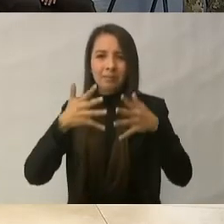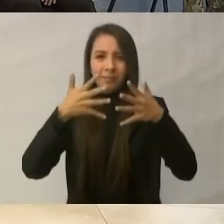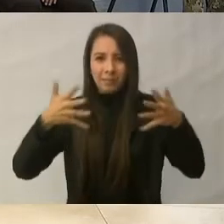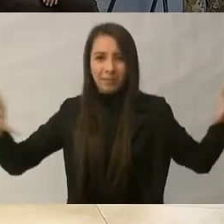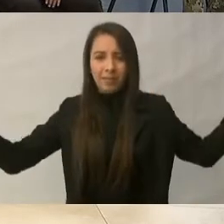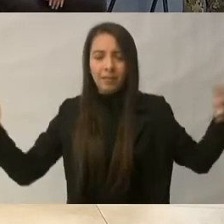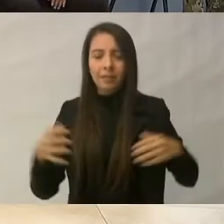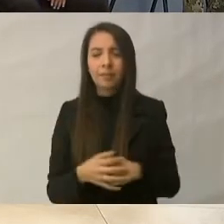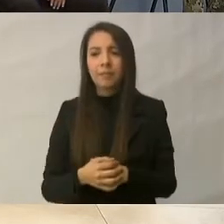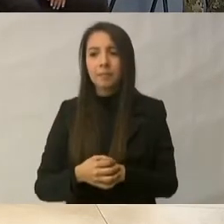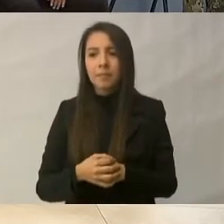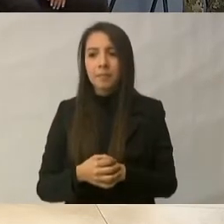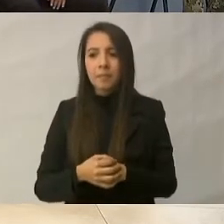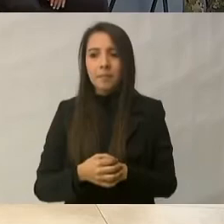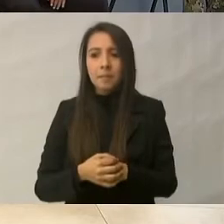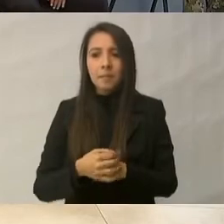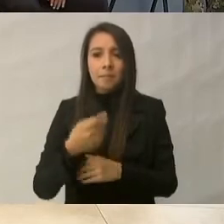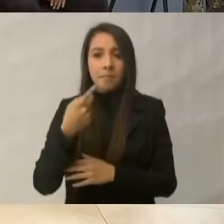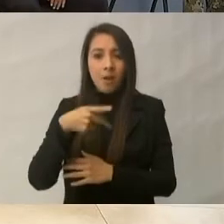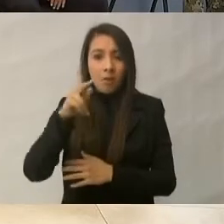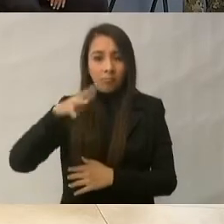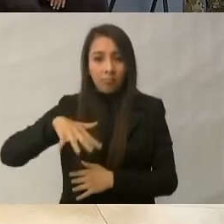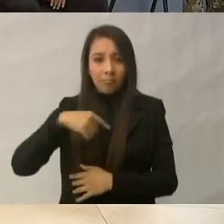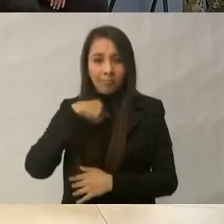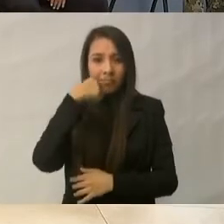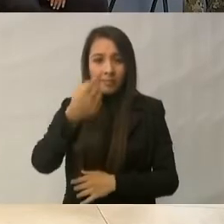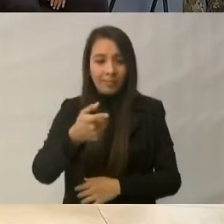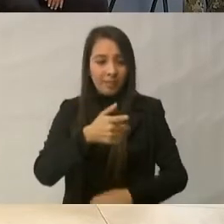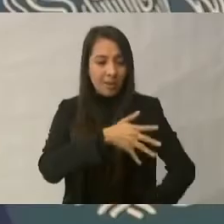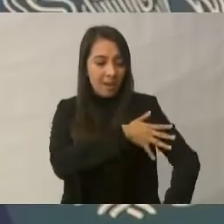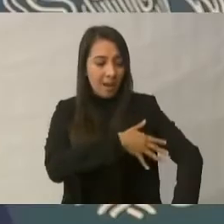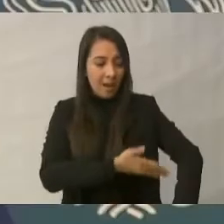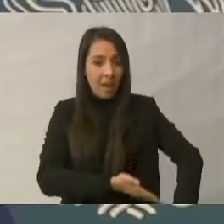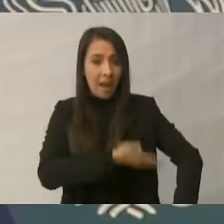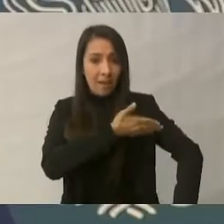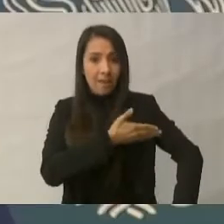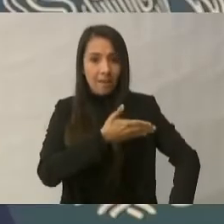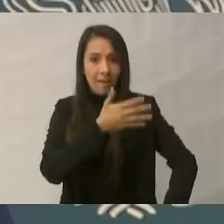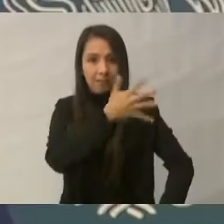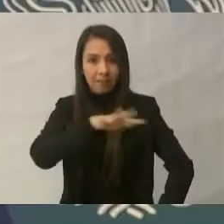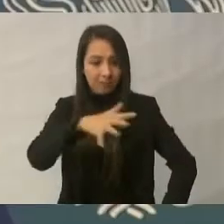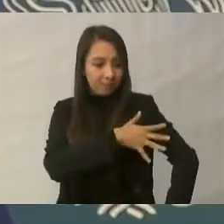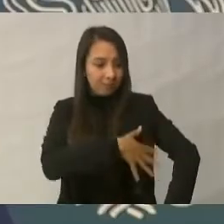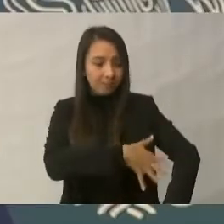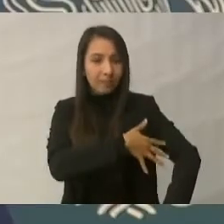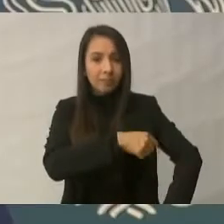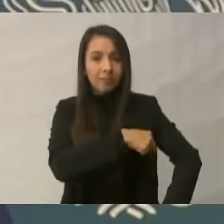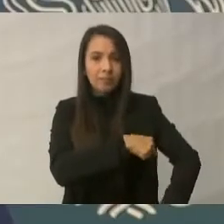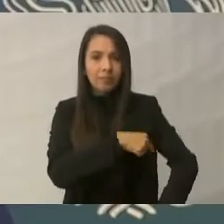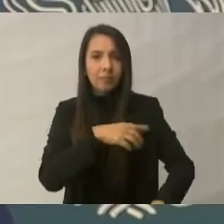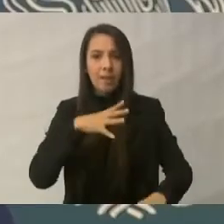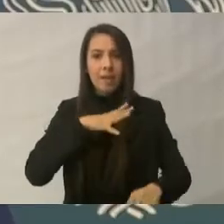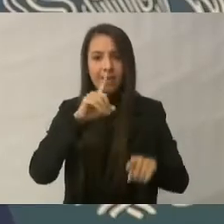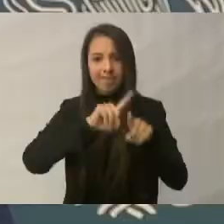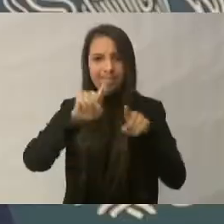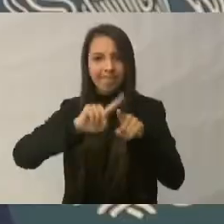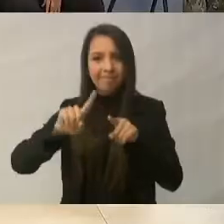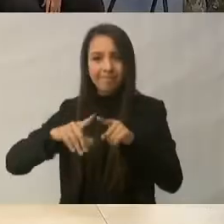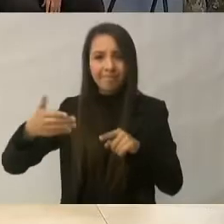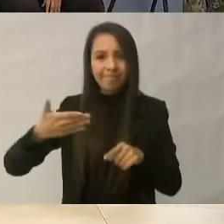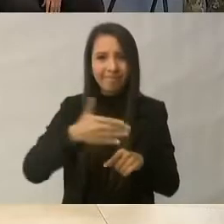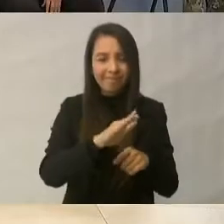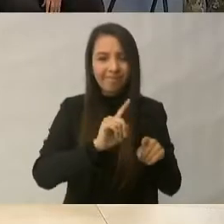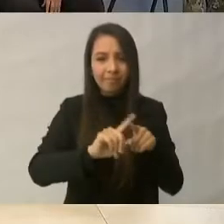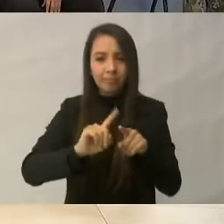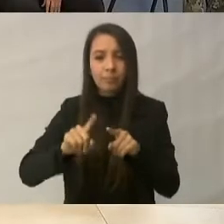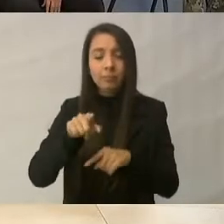en la zona mencionada, el Alto Golfo, la producción ribereña de varias especies, significa el